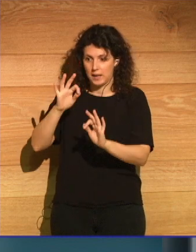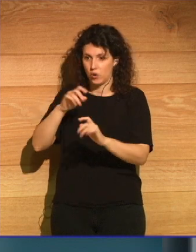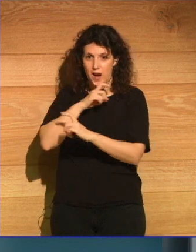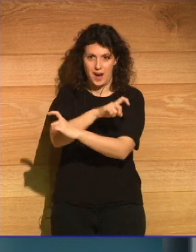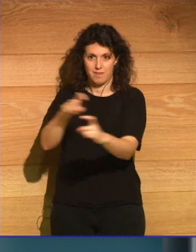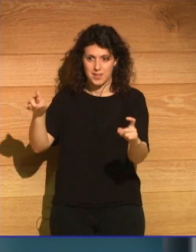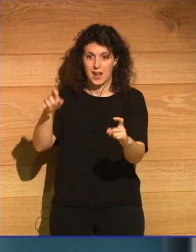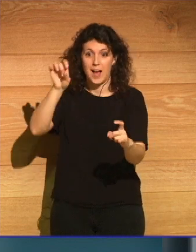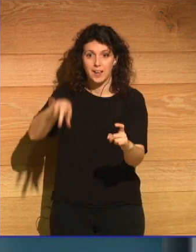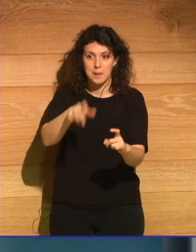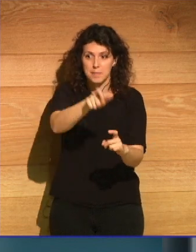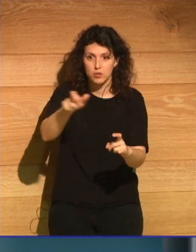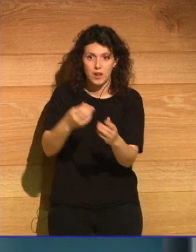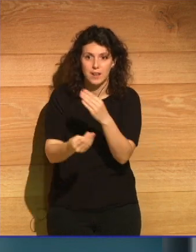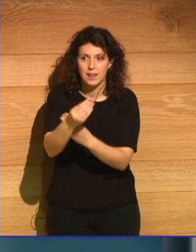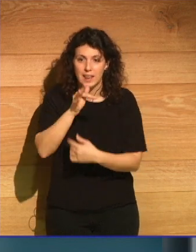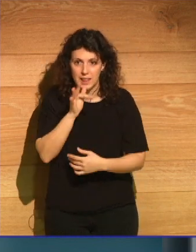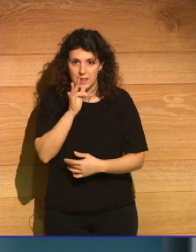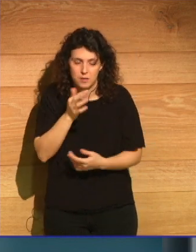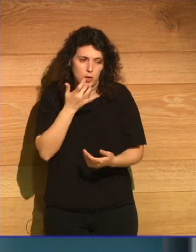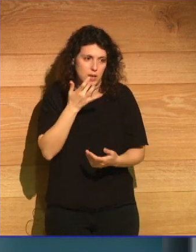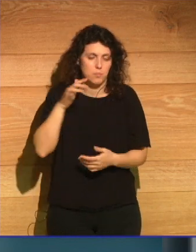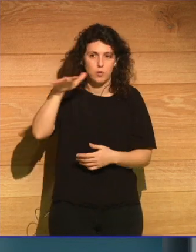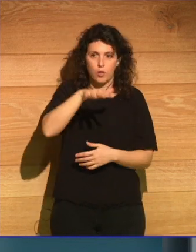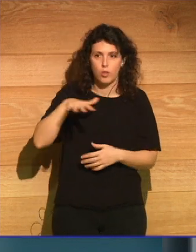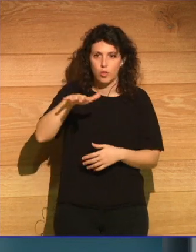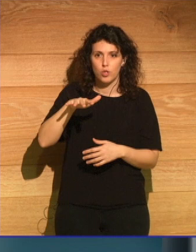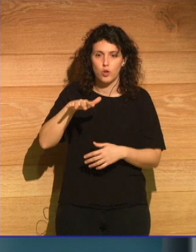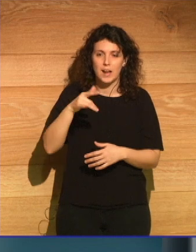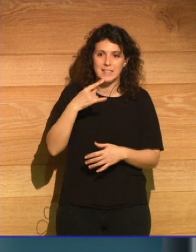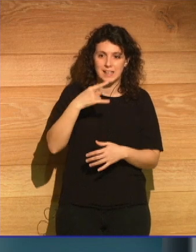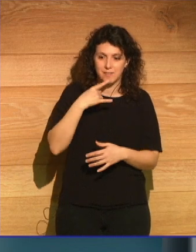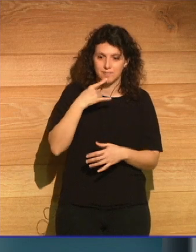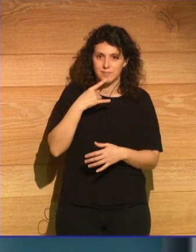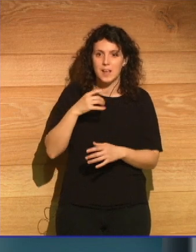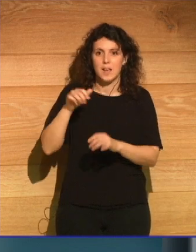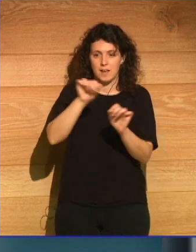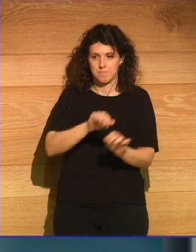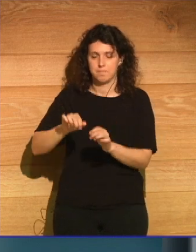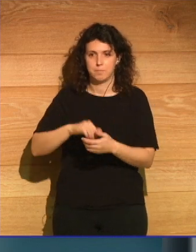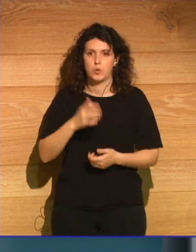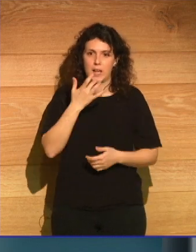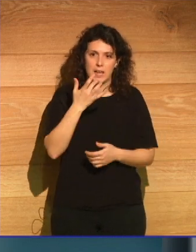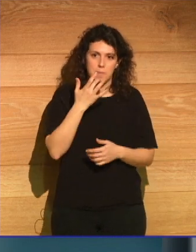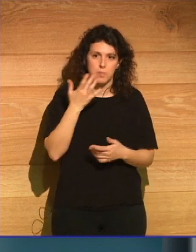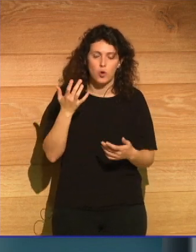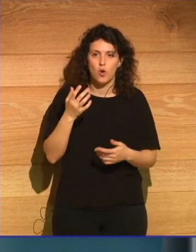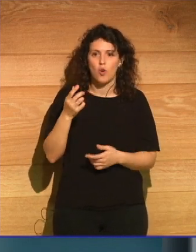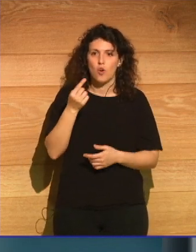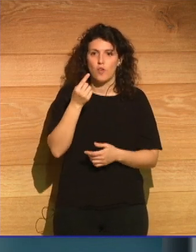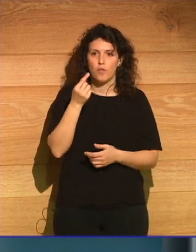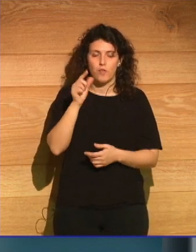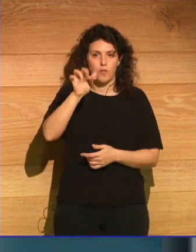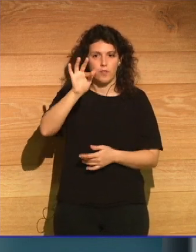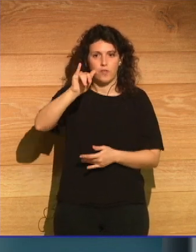a las personas que aún no han nacido el peligro de estas zonas radioactivas en Finlandia por ejemplo tienen un enfoque totalmente diferente en